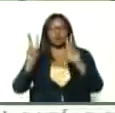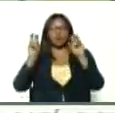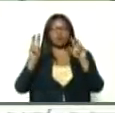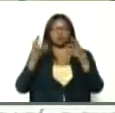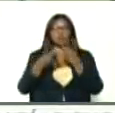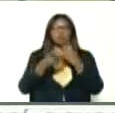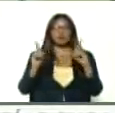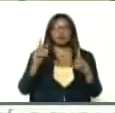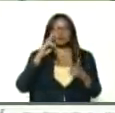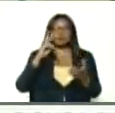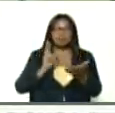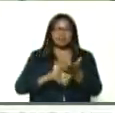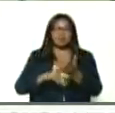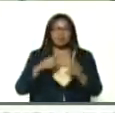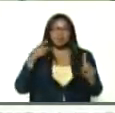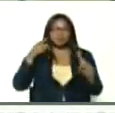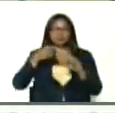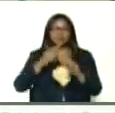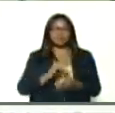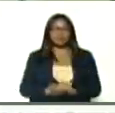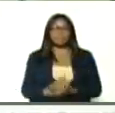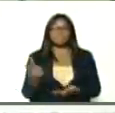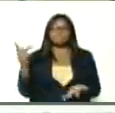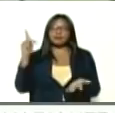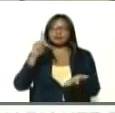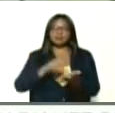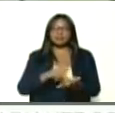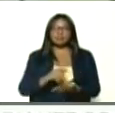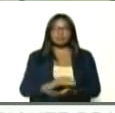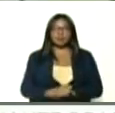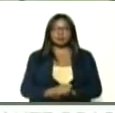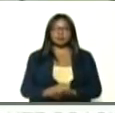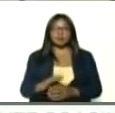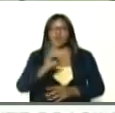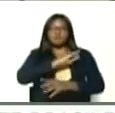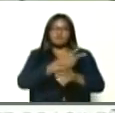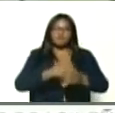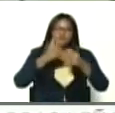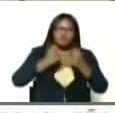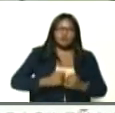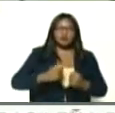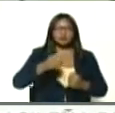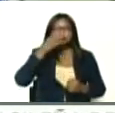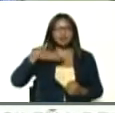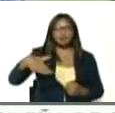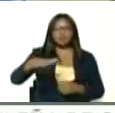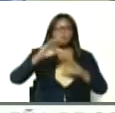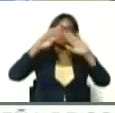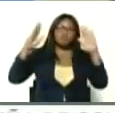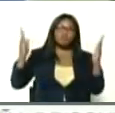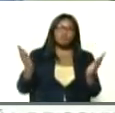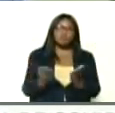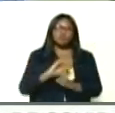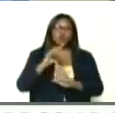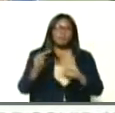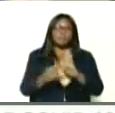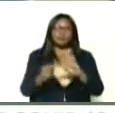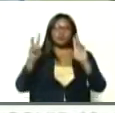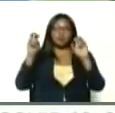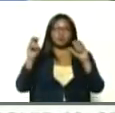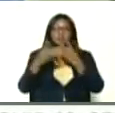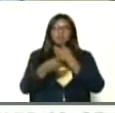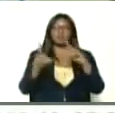democracia, de verdad, directa, participativa, de empoderar al pueblo, y que el mundo entero, vea, una nueva